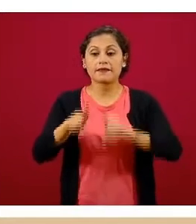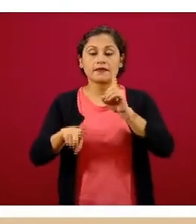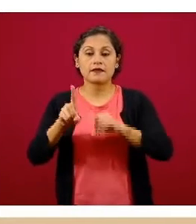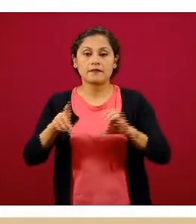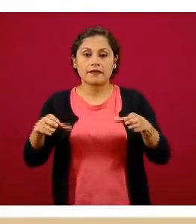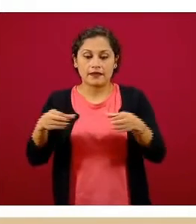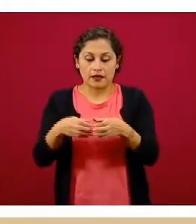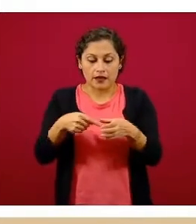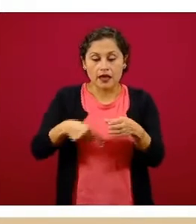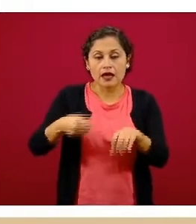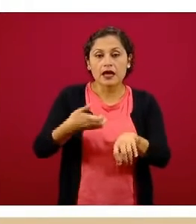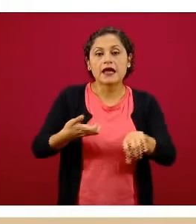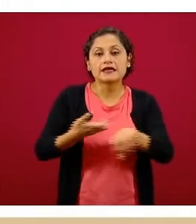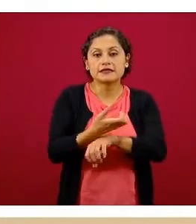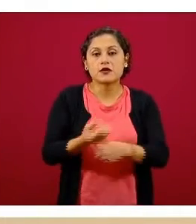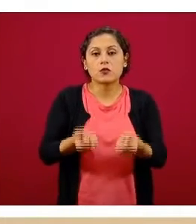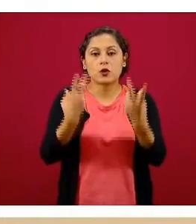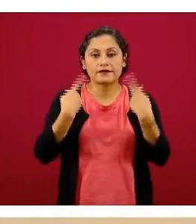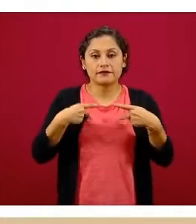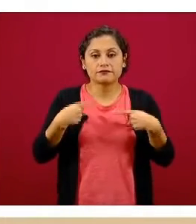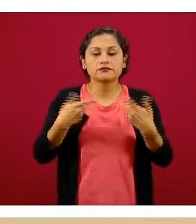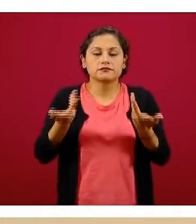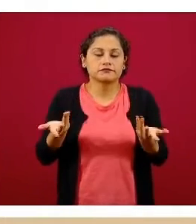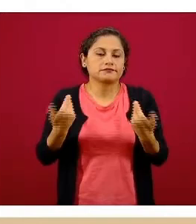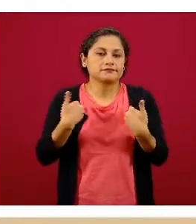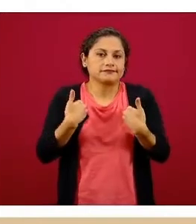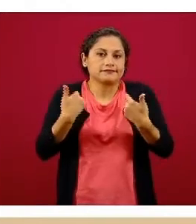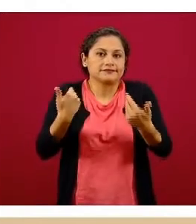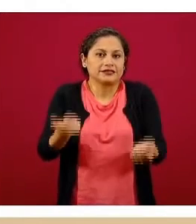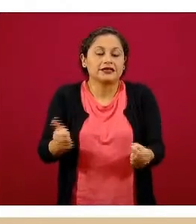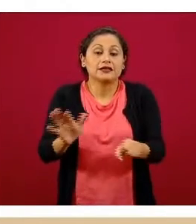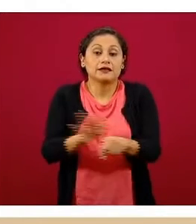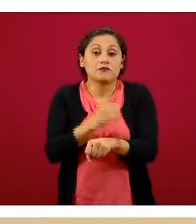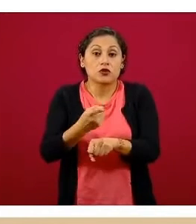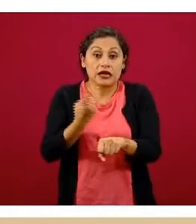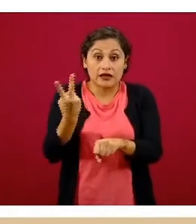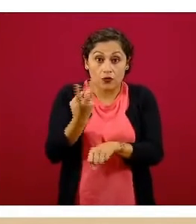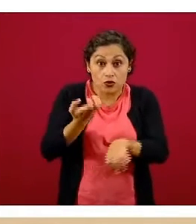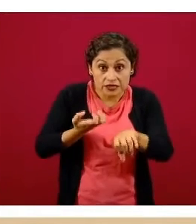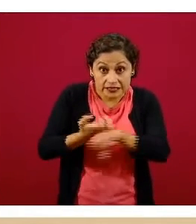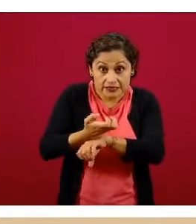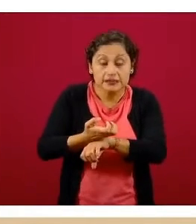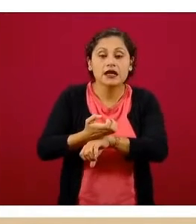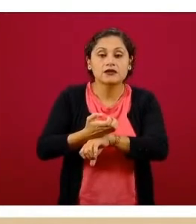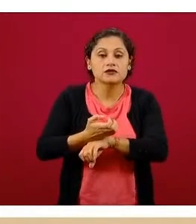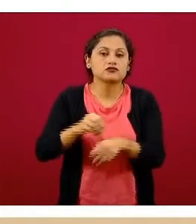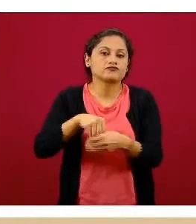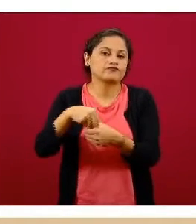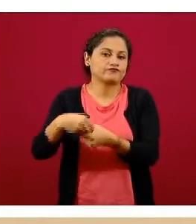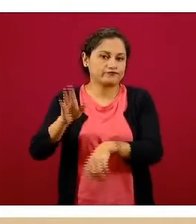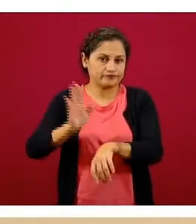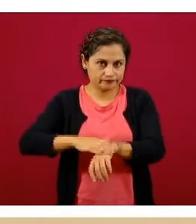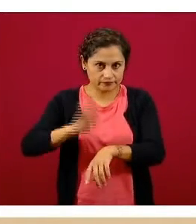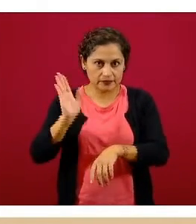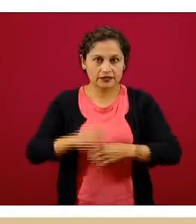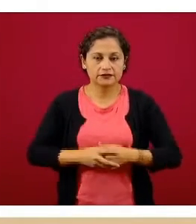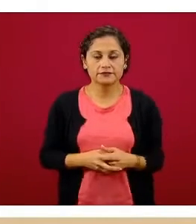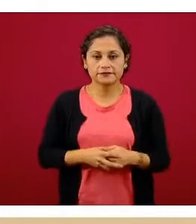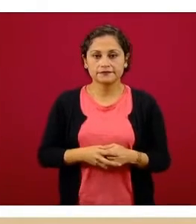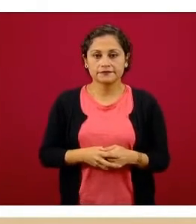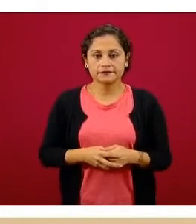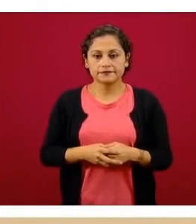uno de ellos, pues también es un poco entendible porque son los que tienen la mayor carga acumulada. En la siguiente diapositiva